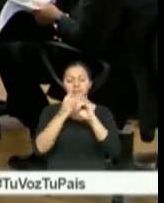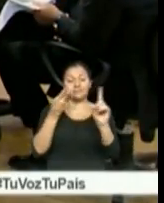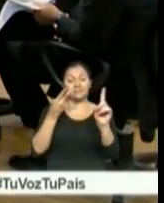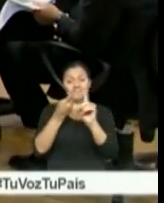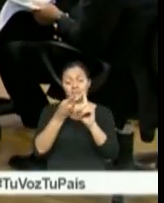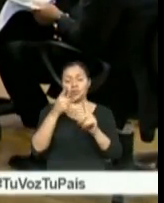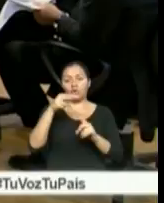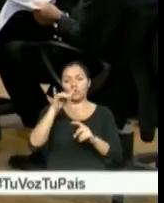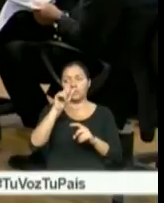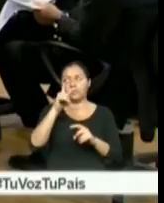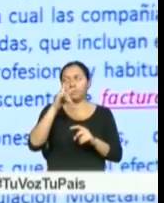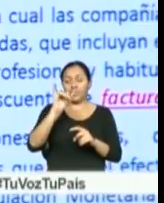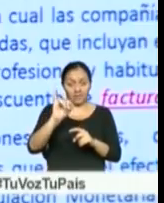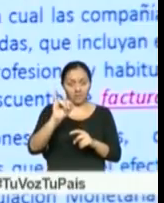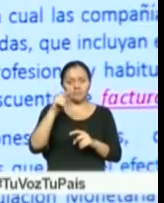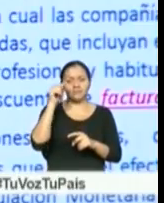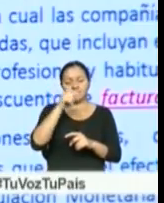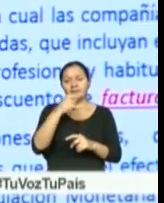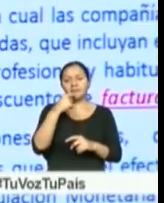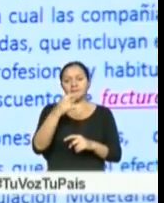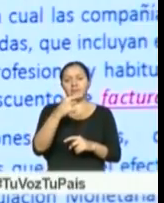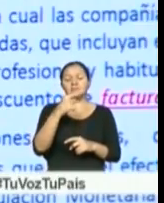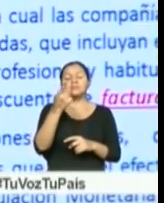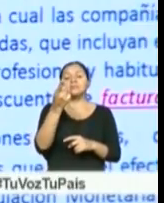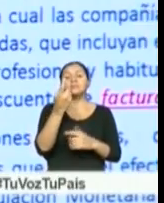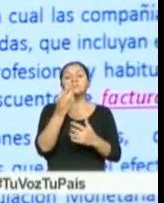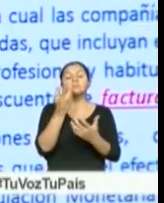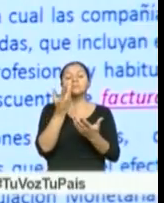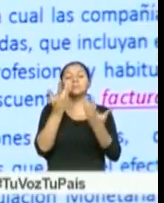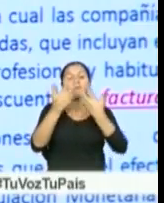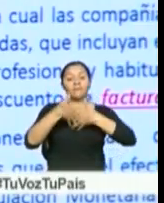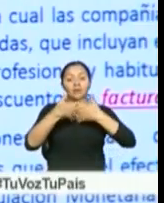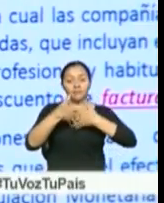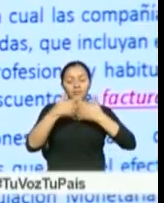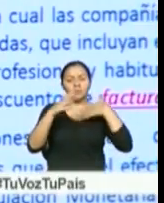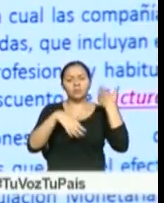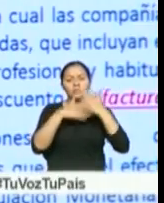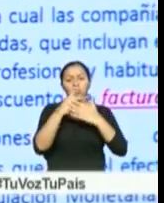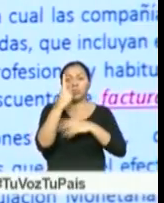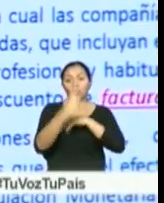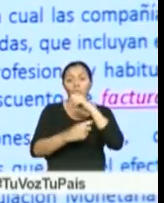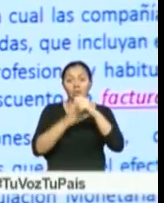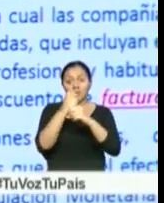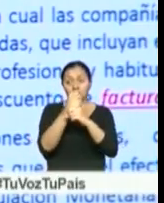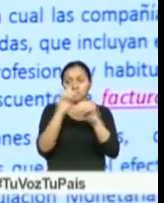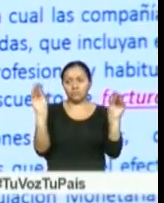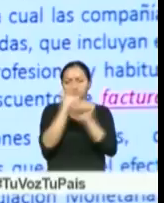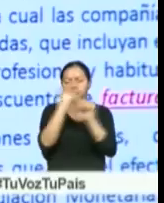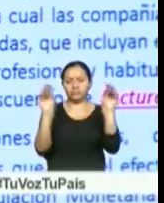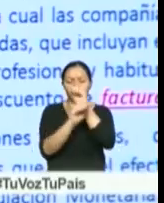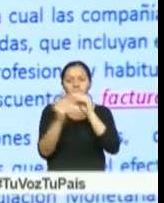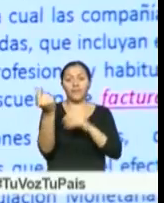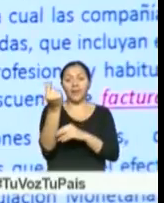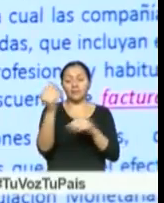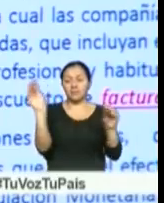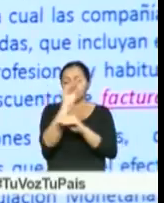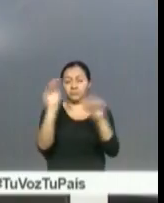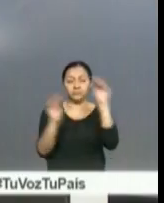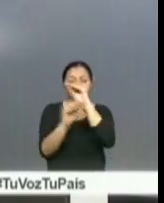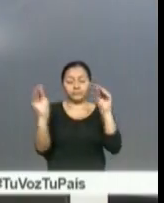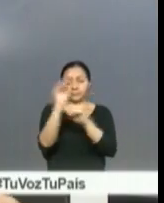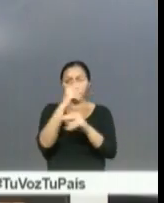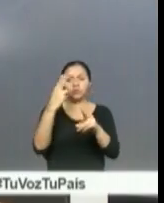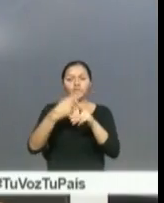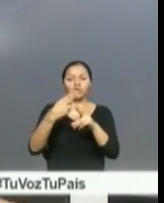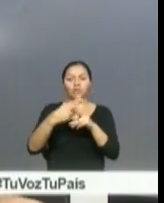Alfonso Rogeiro, indicó que el factoring son los volúmenes de transacciones al año y que en el 2016 alcanzó los 2